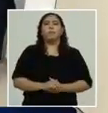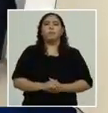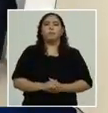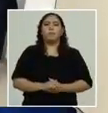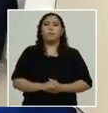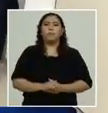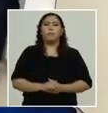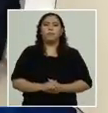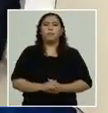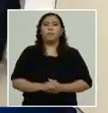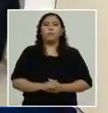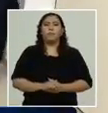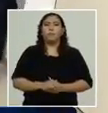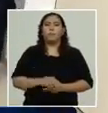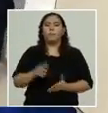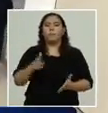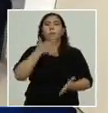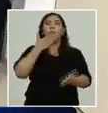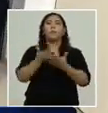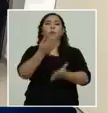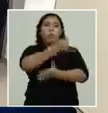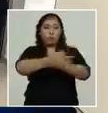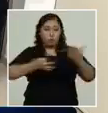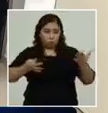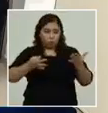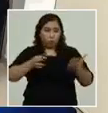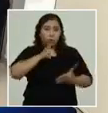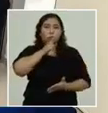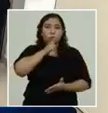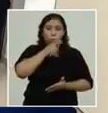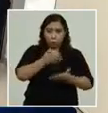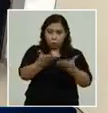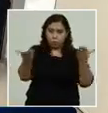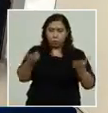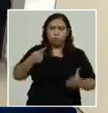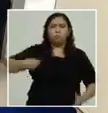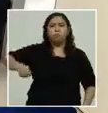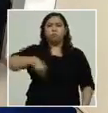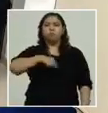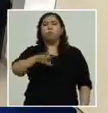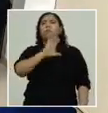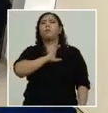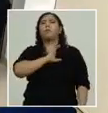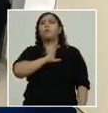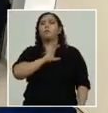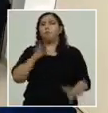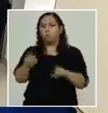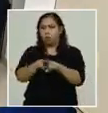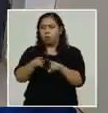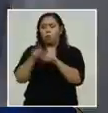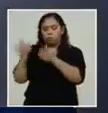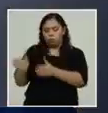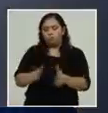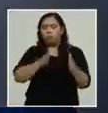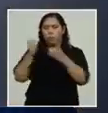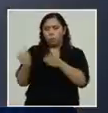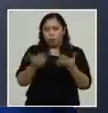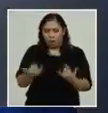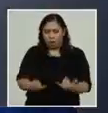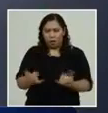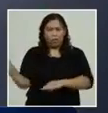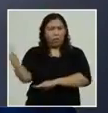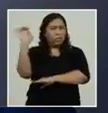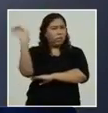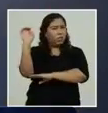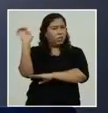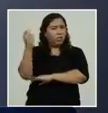Buenas tardes pueblo hondureño la Policía Nacional con toda su logística está desde el momento de la emergencia en todo